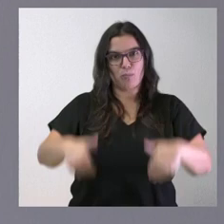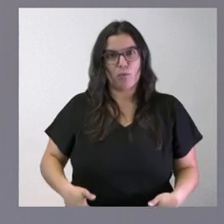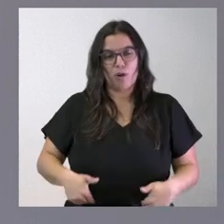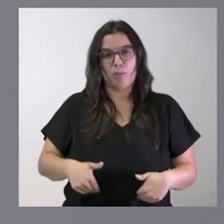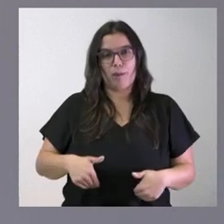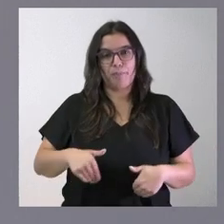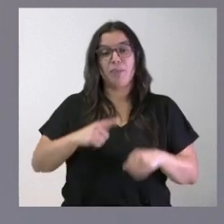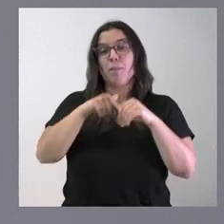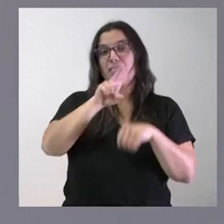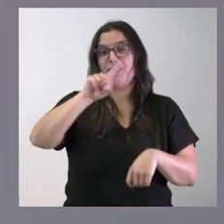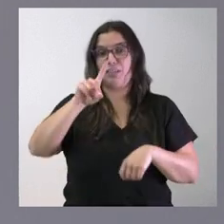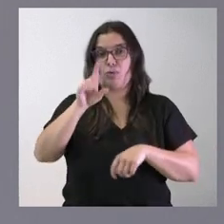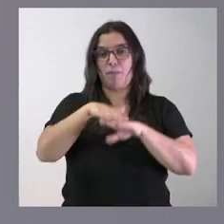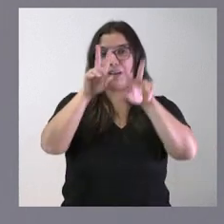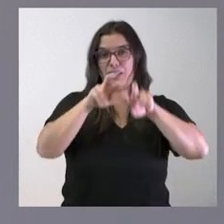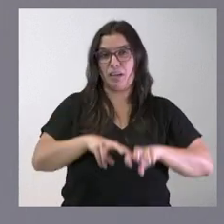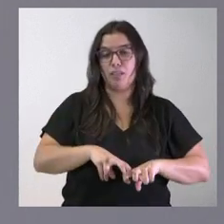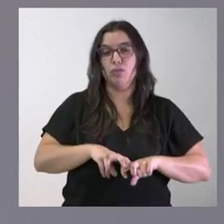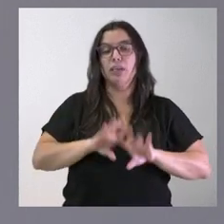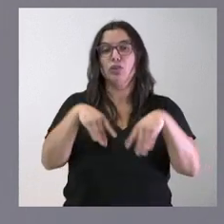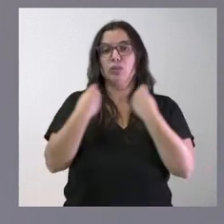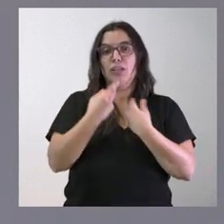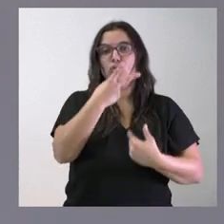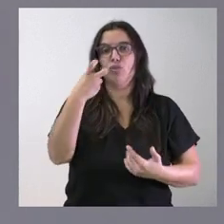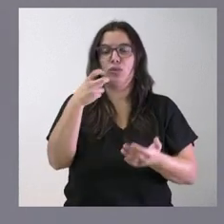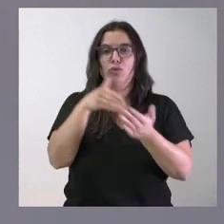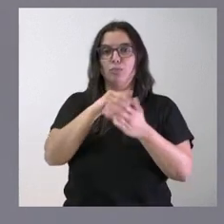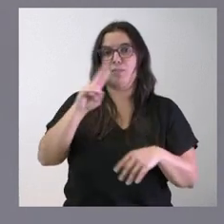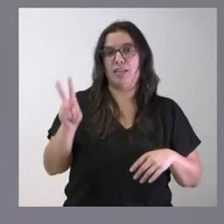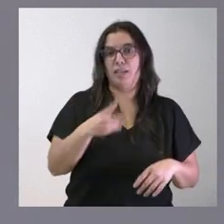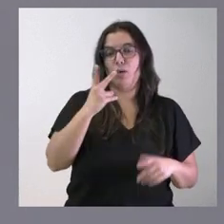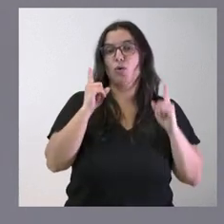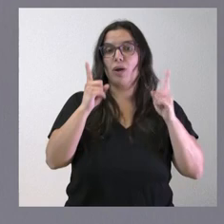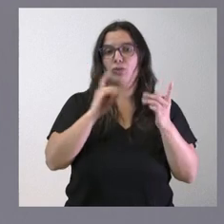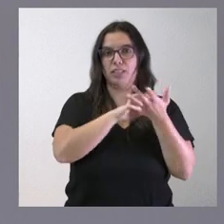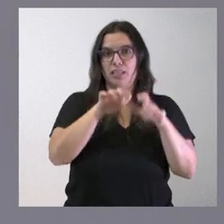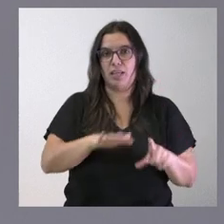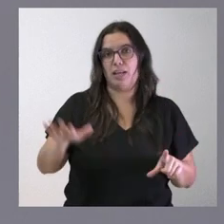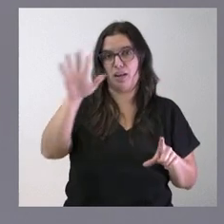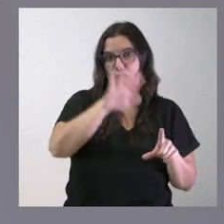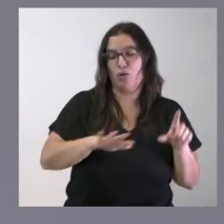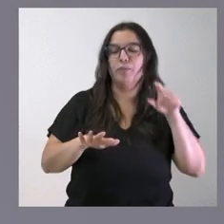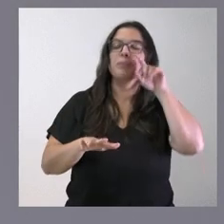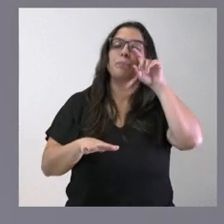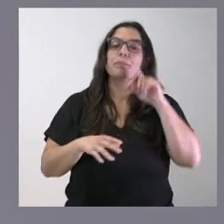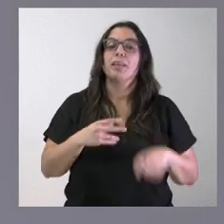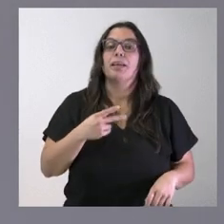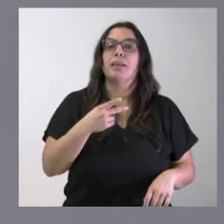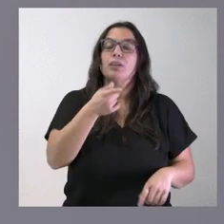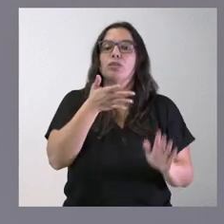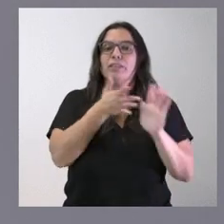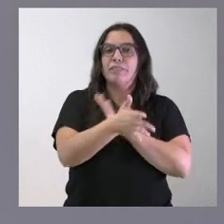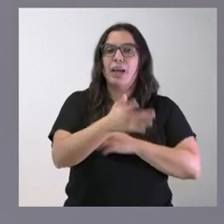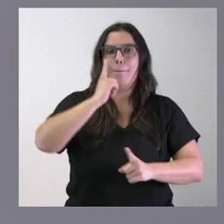investigadores por un importe de 200.000 euros en el caso de Castilla y León. Como les digo, estas cantidades suponen la mitad